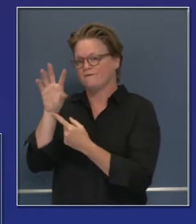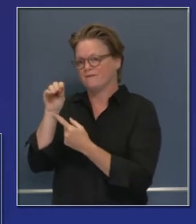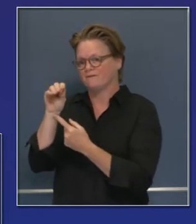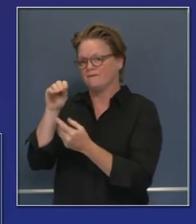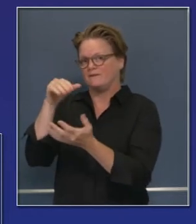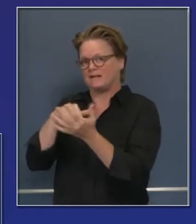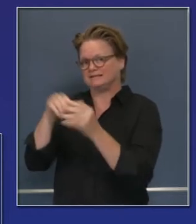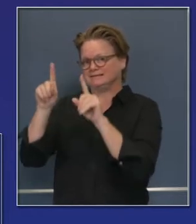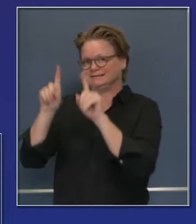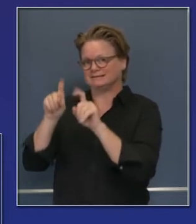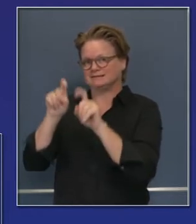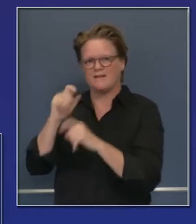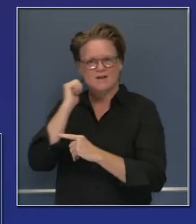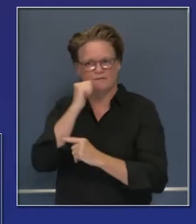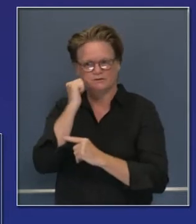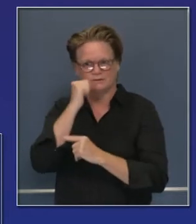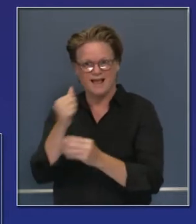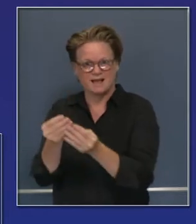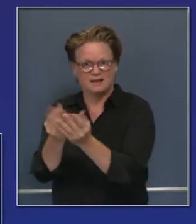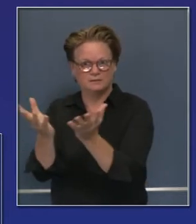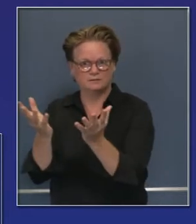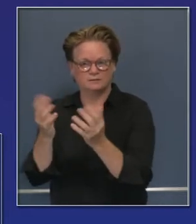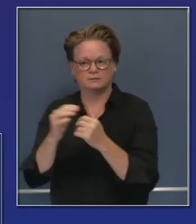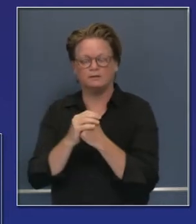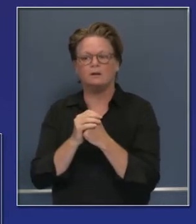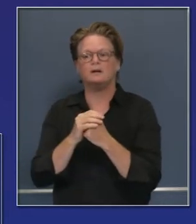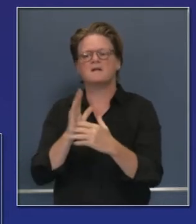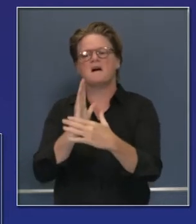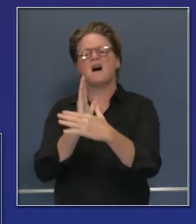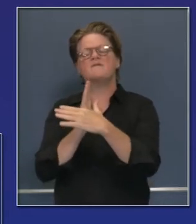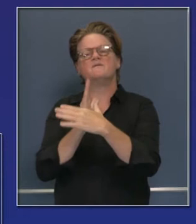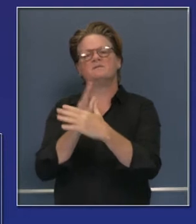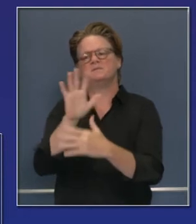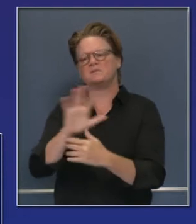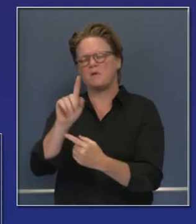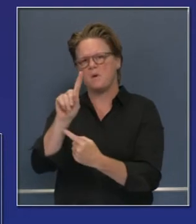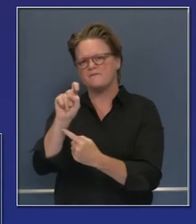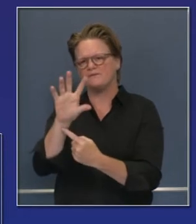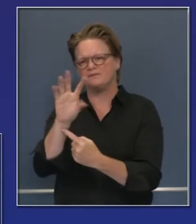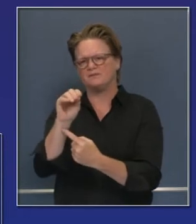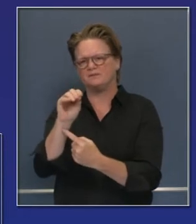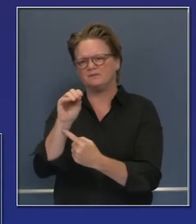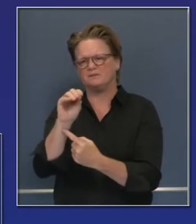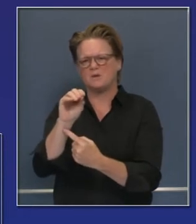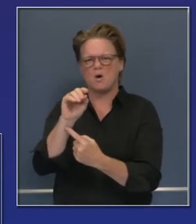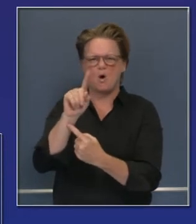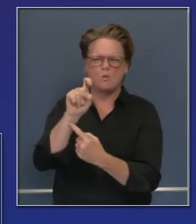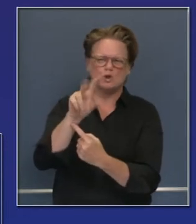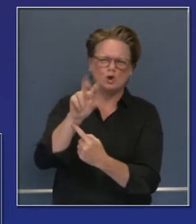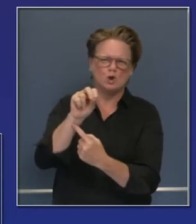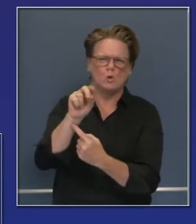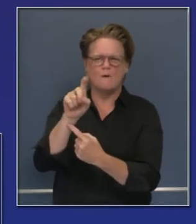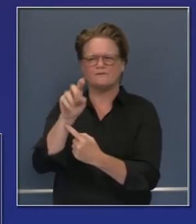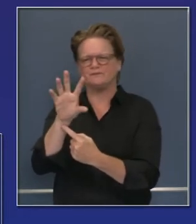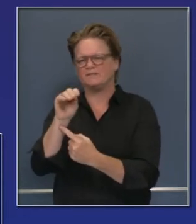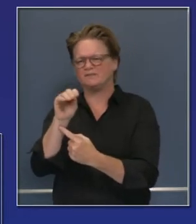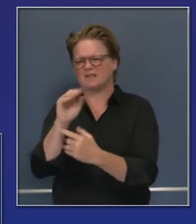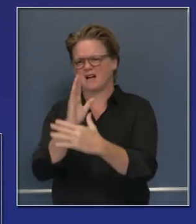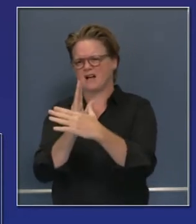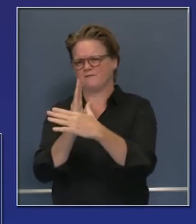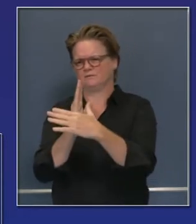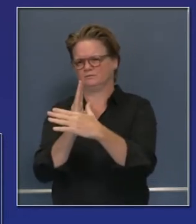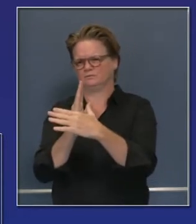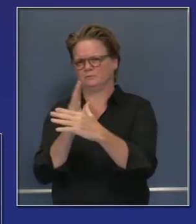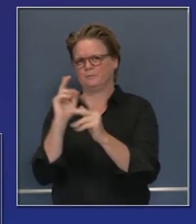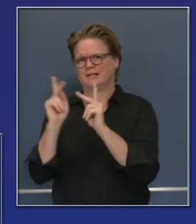más por día. O el promedio ahorita es de 100,000 por día. Estábamos haciendo más de 130,000 cuando empezaron